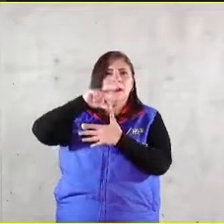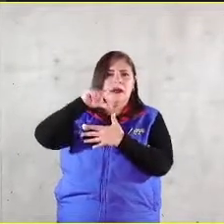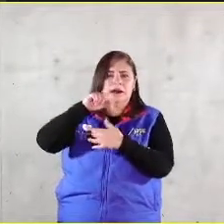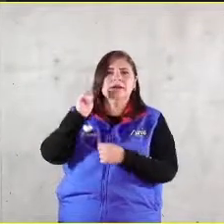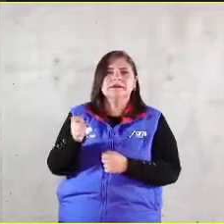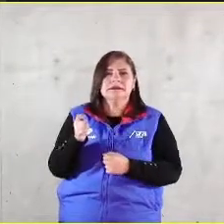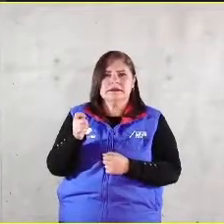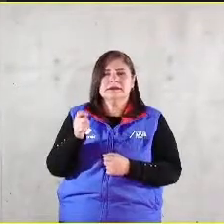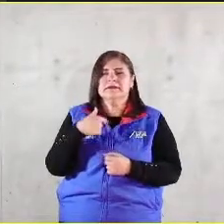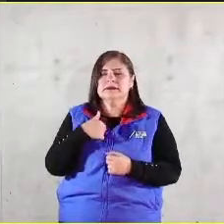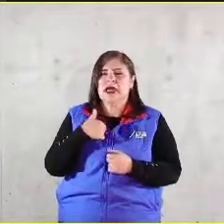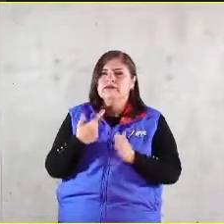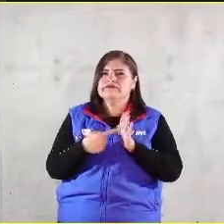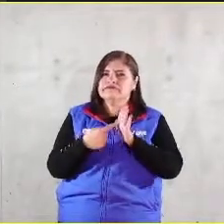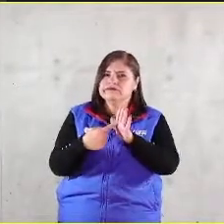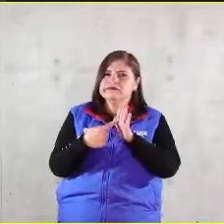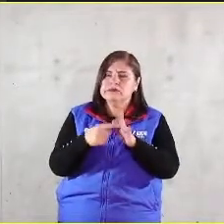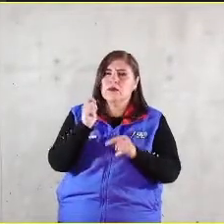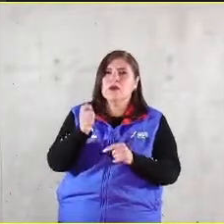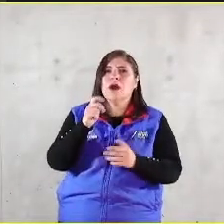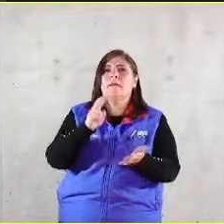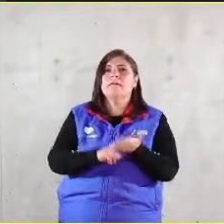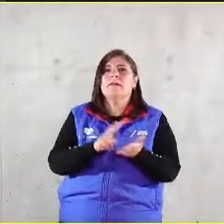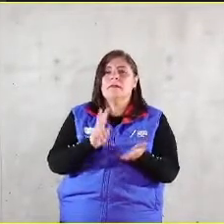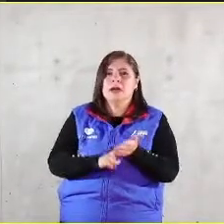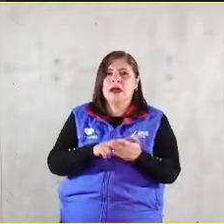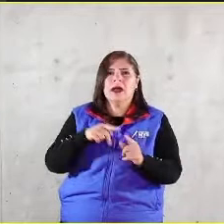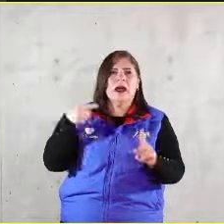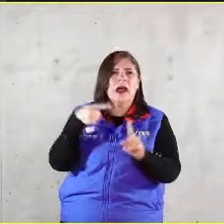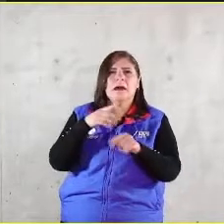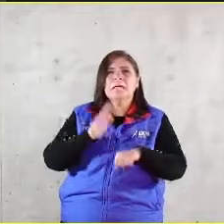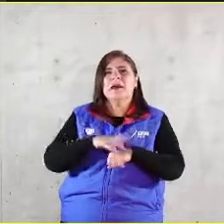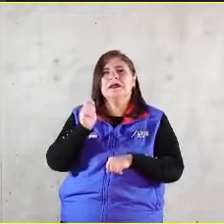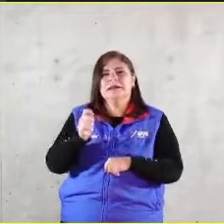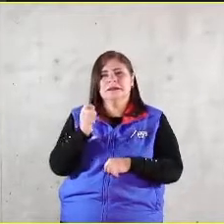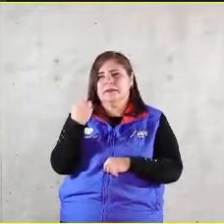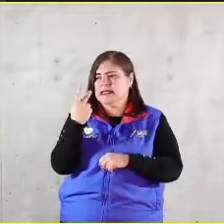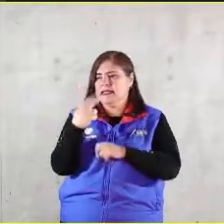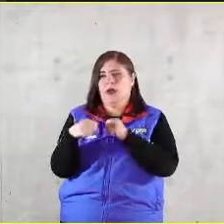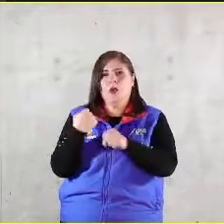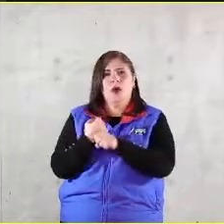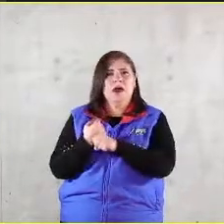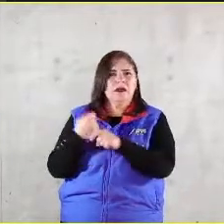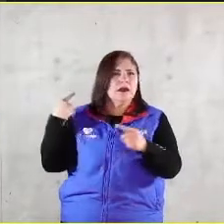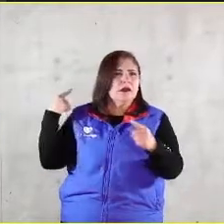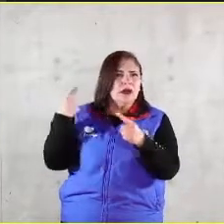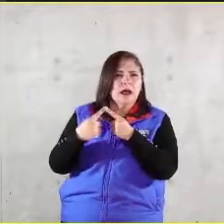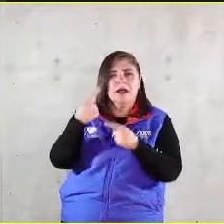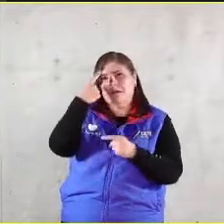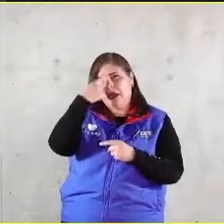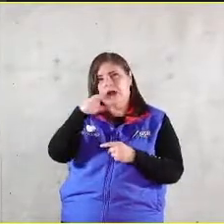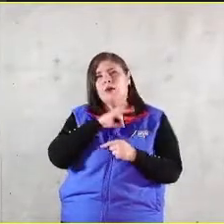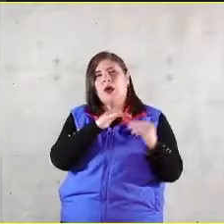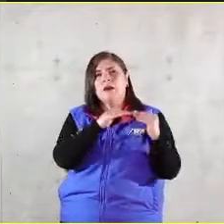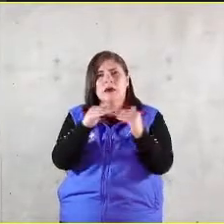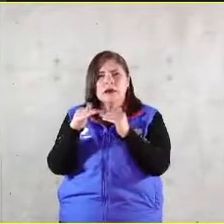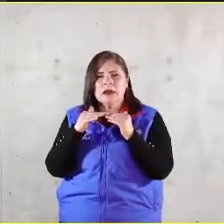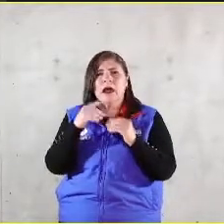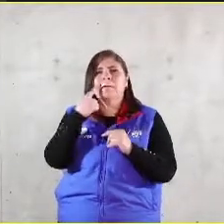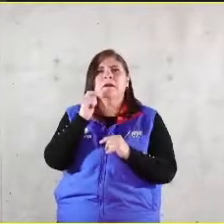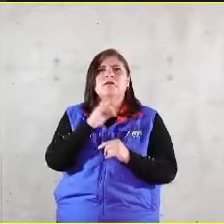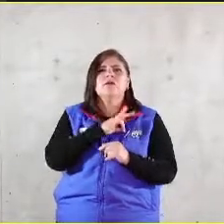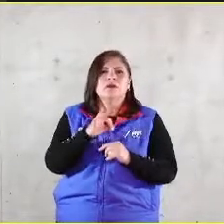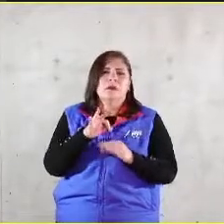mostramos nuestro valor más inferior en los últimos 25 años respecto de la democracia como el mejor